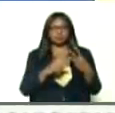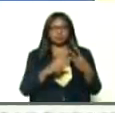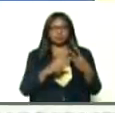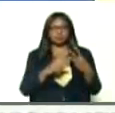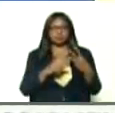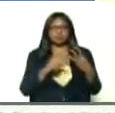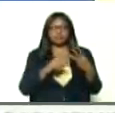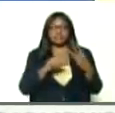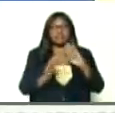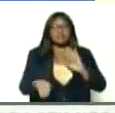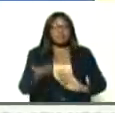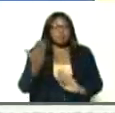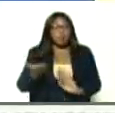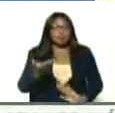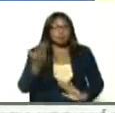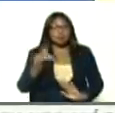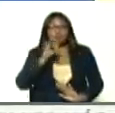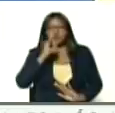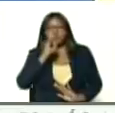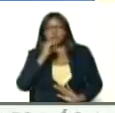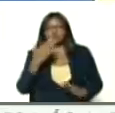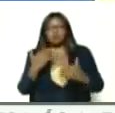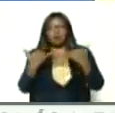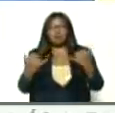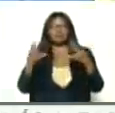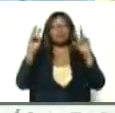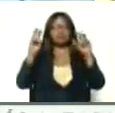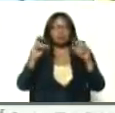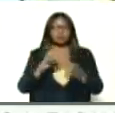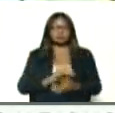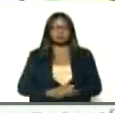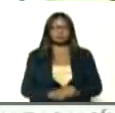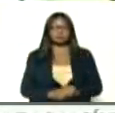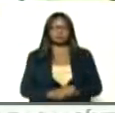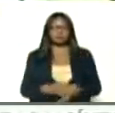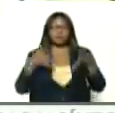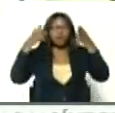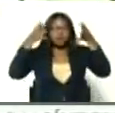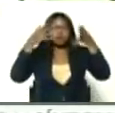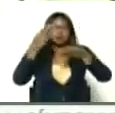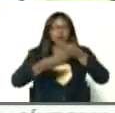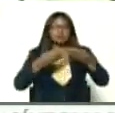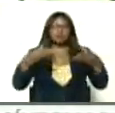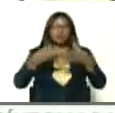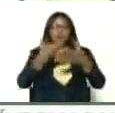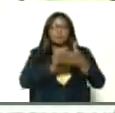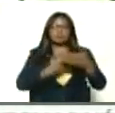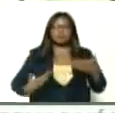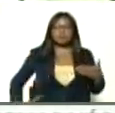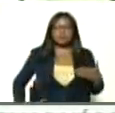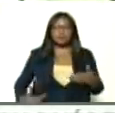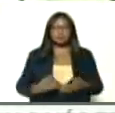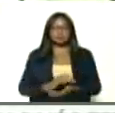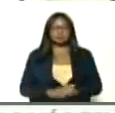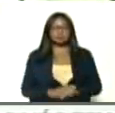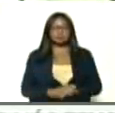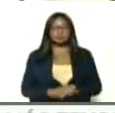miren, el tercer es muy importante, porque es un anuncio, que voy a hacer, la recomendación, que me hace, la comisión presidencial, es,